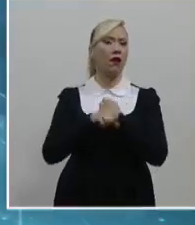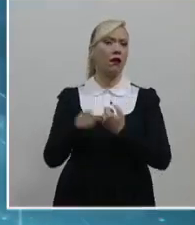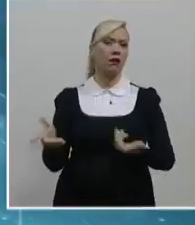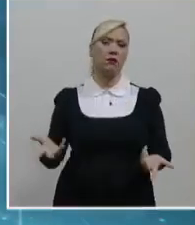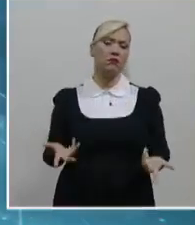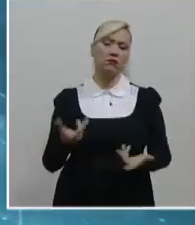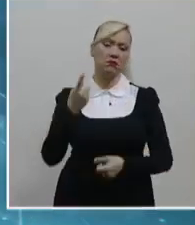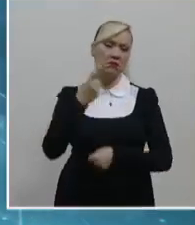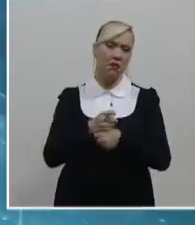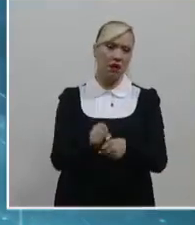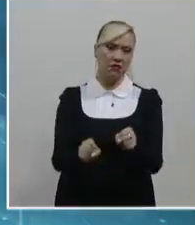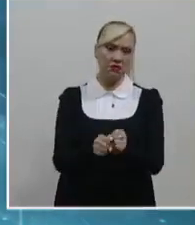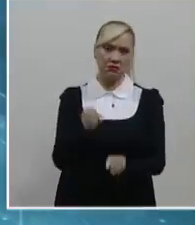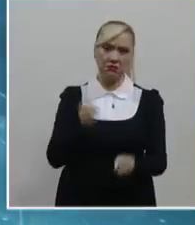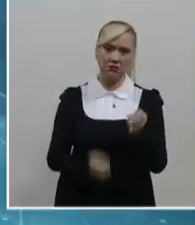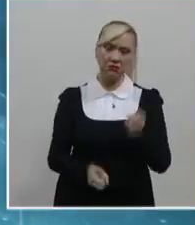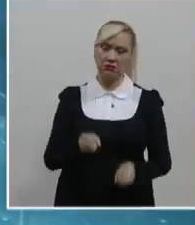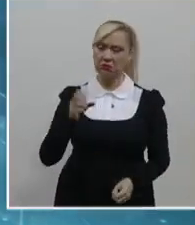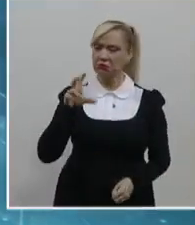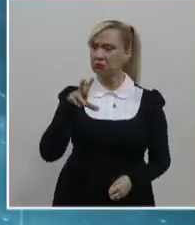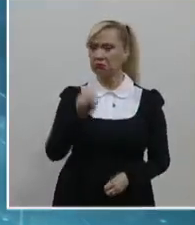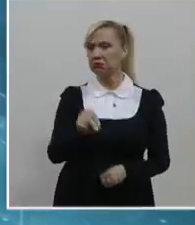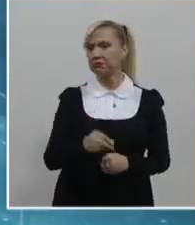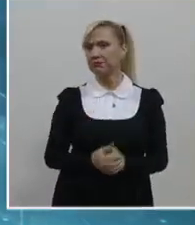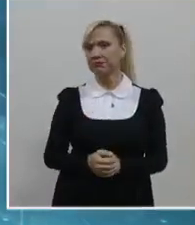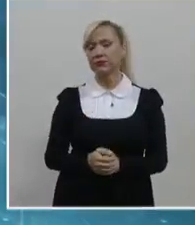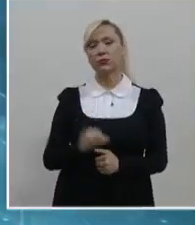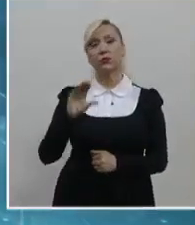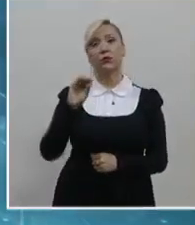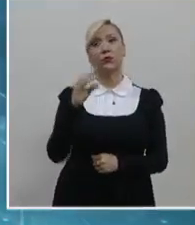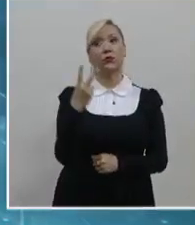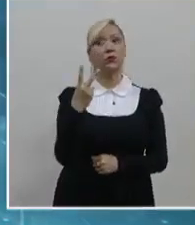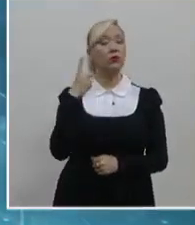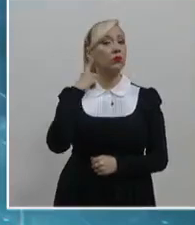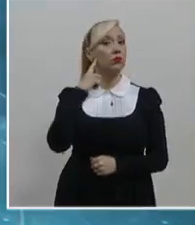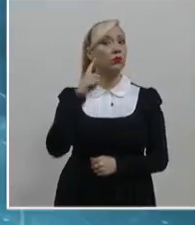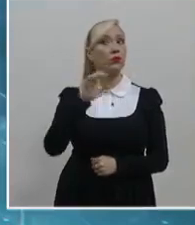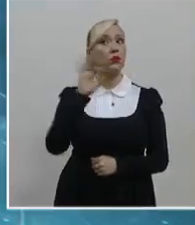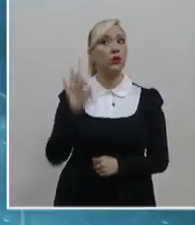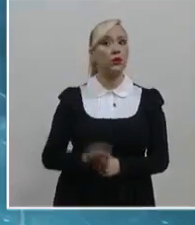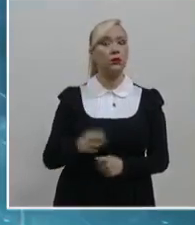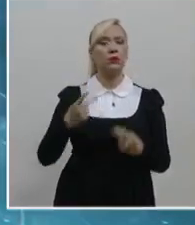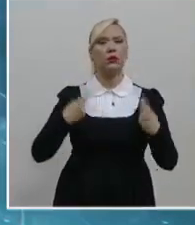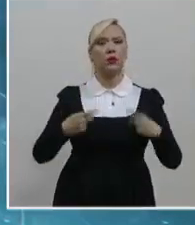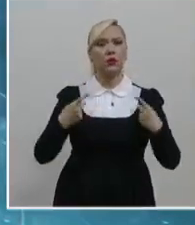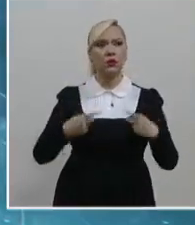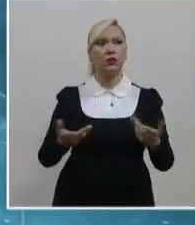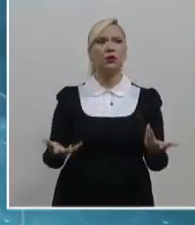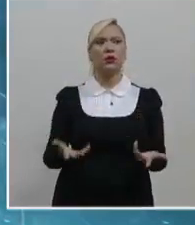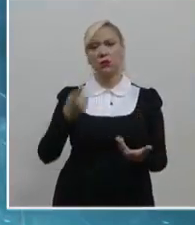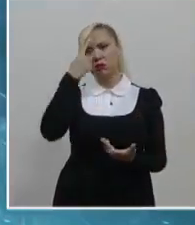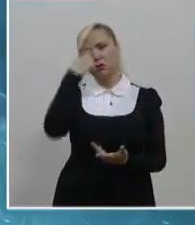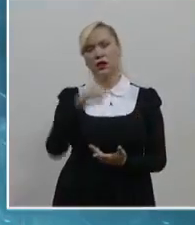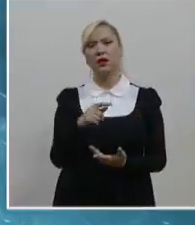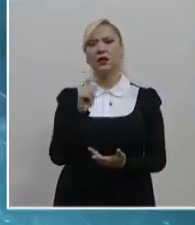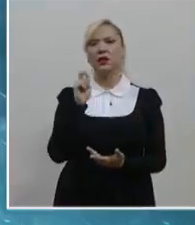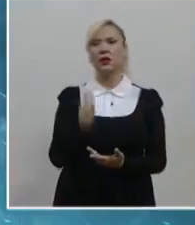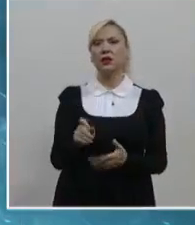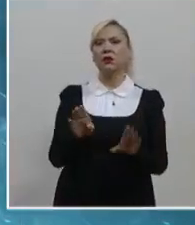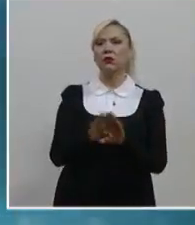El 92% de las personas beneficiadas por la Ley de Amnistía se encontraban en situación de pobreza extrema.